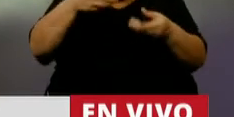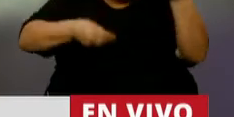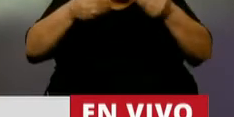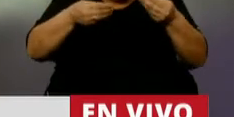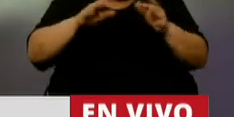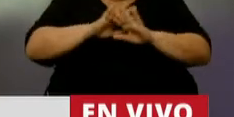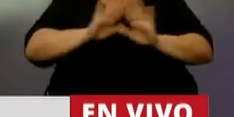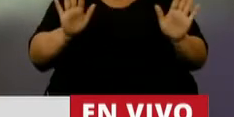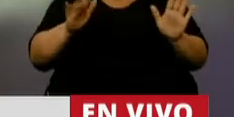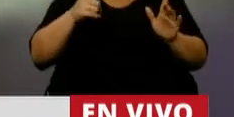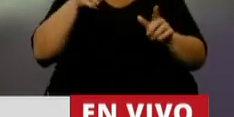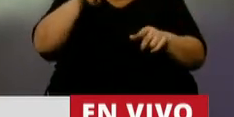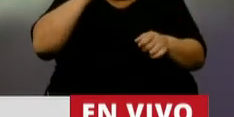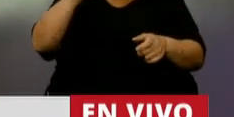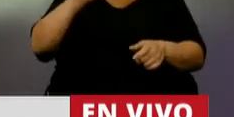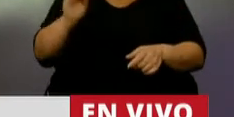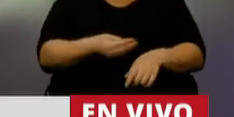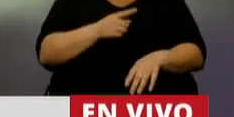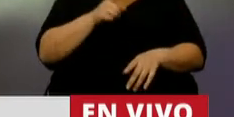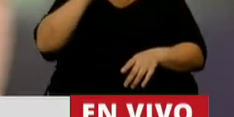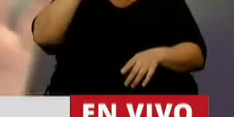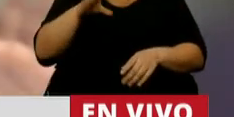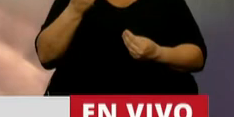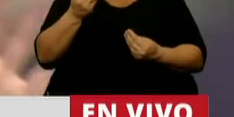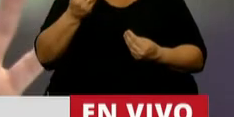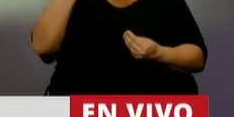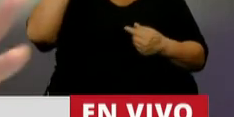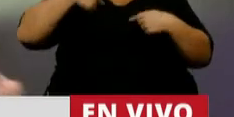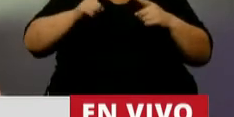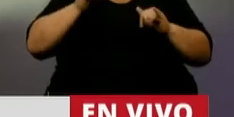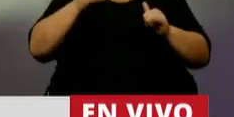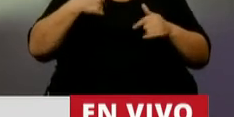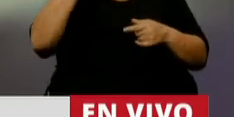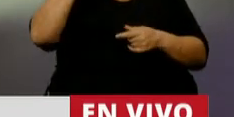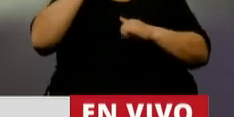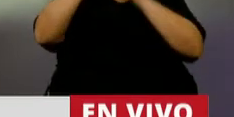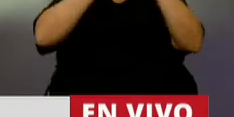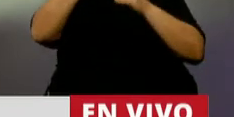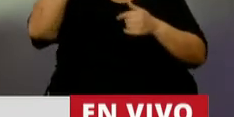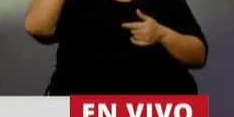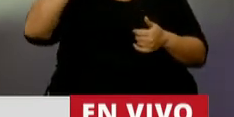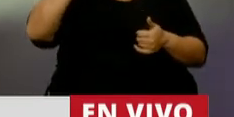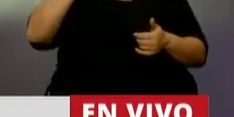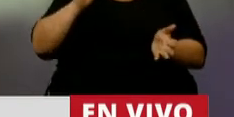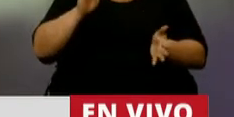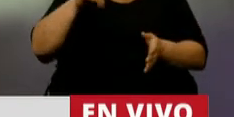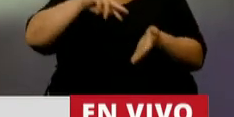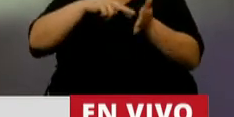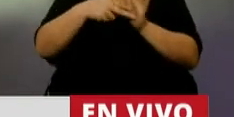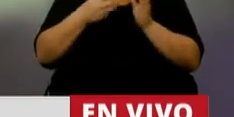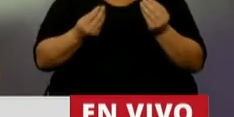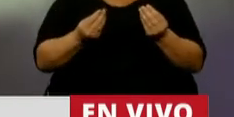presupuesto no lo están logrando, y lo único que están haciendo es autoconversarse de su propio relato. El problema, señor